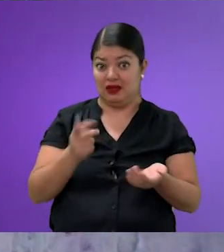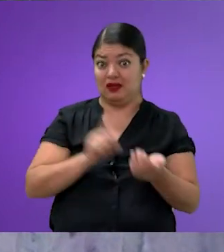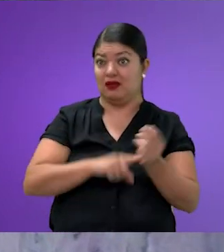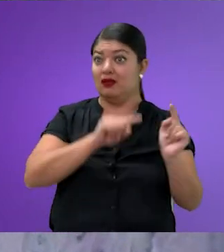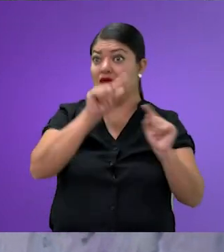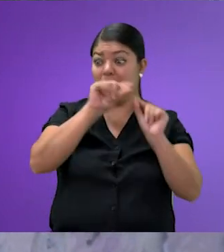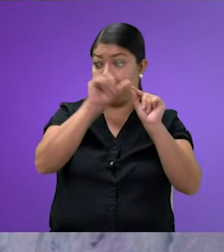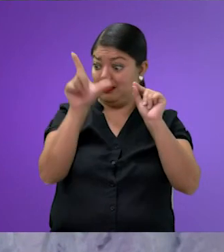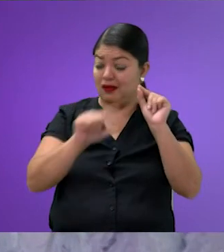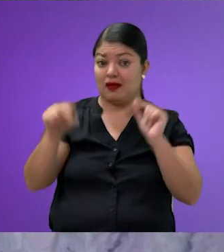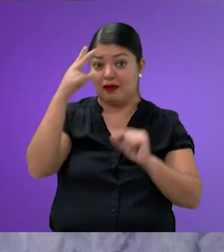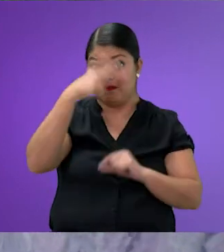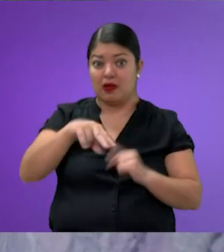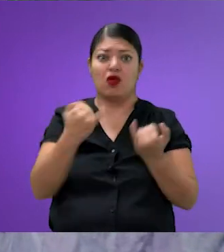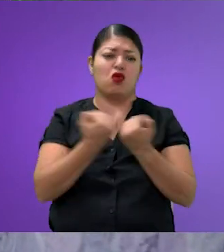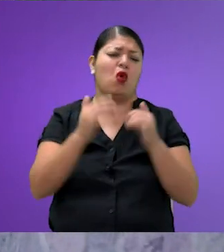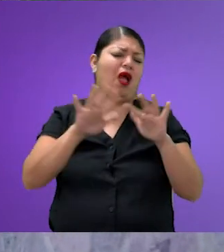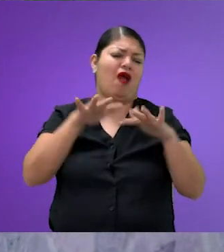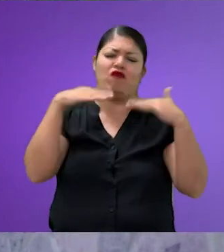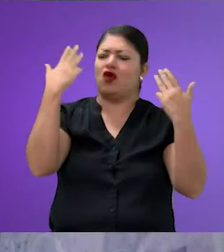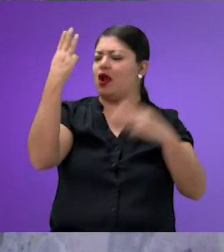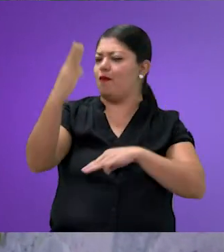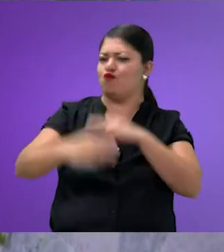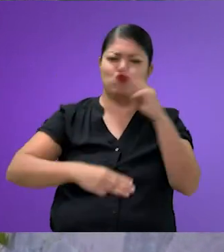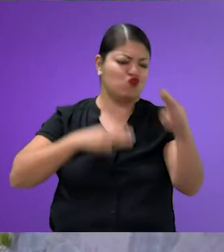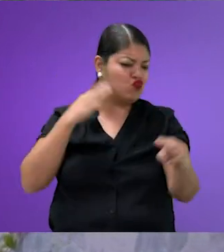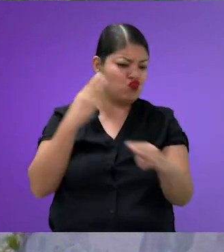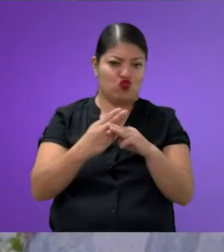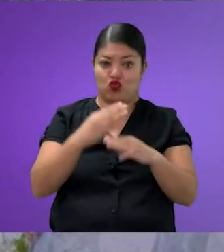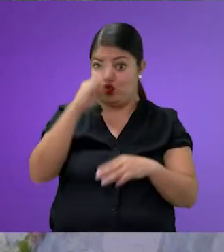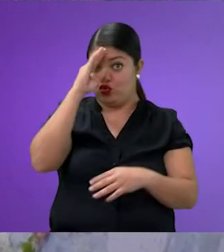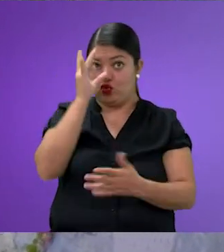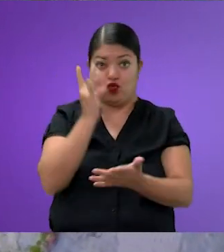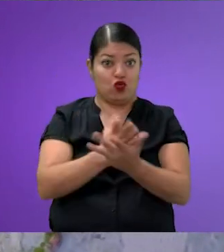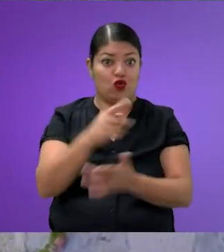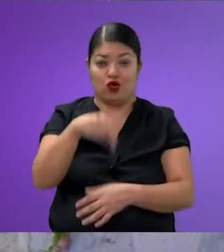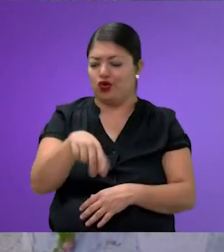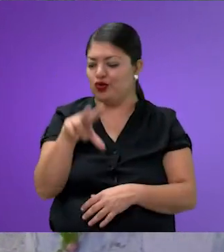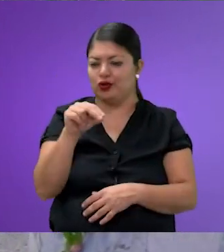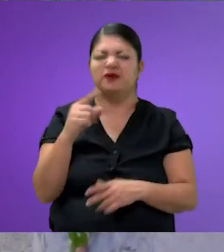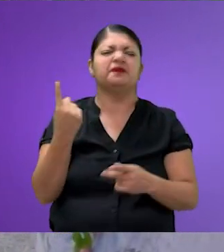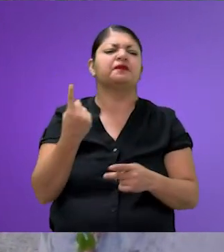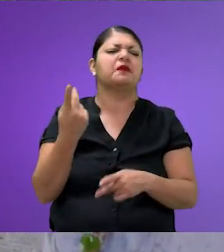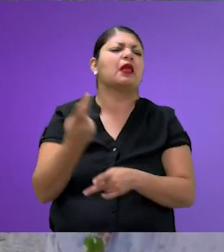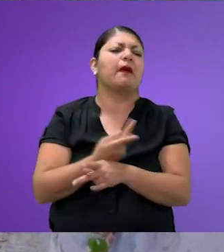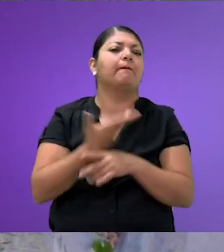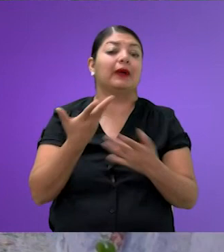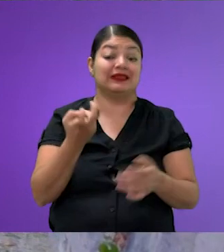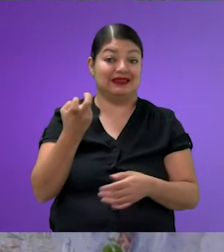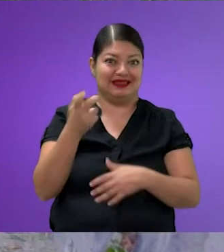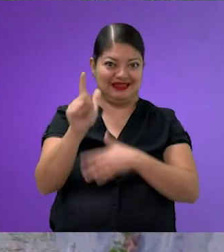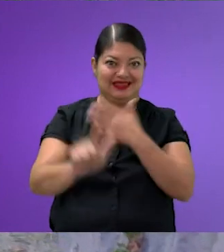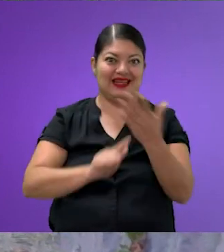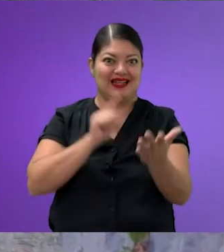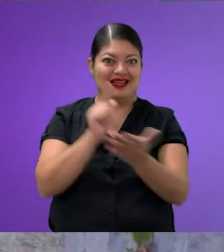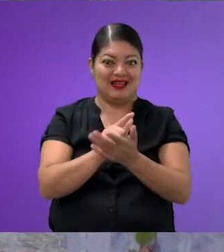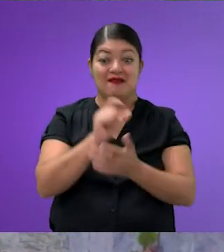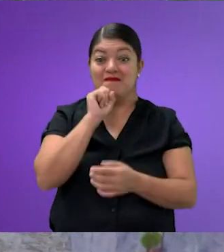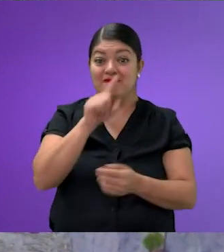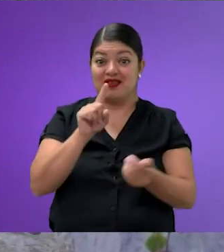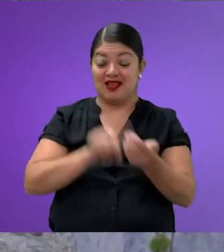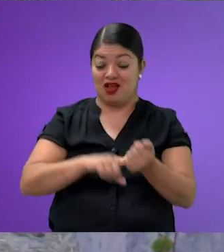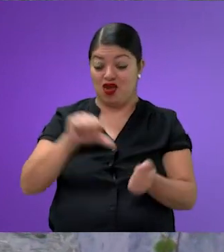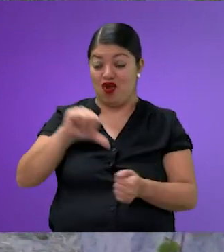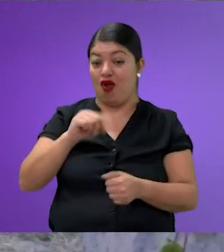más allá de estas fronteras, porque eso es una realidad global. ¿Qué pasa? Que esta ley a la que tú, a la que hacíamos